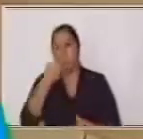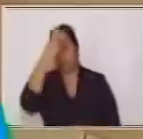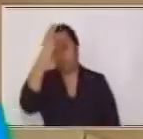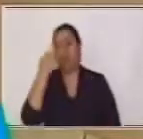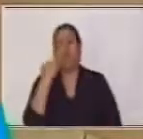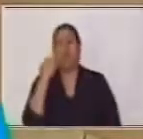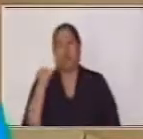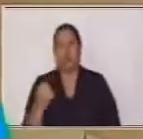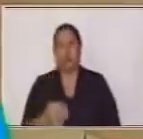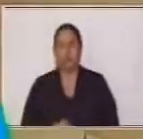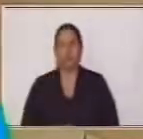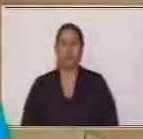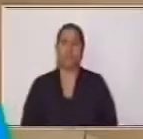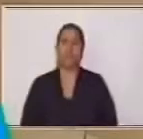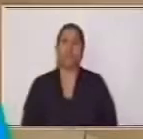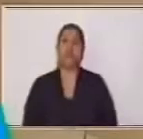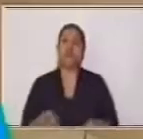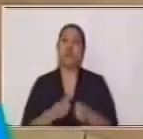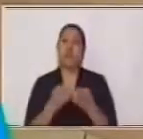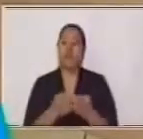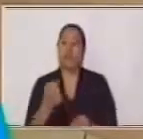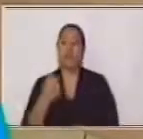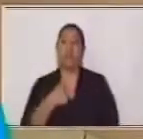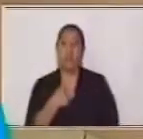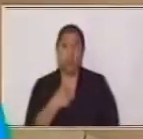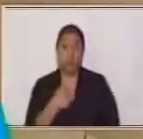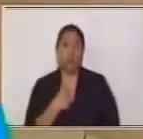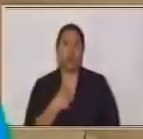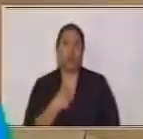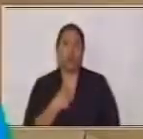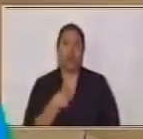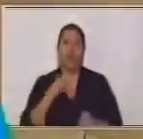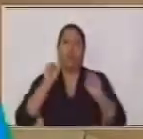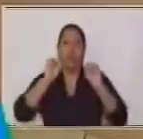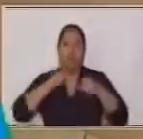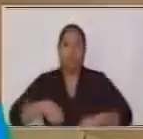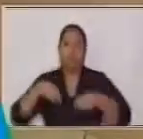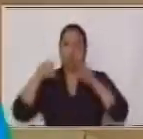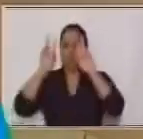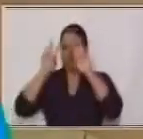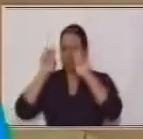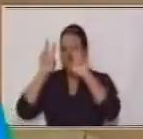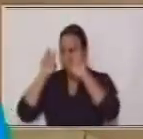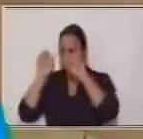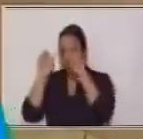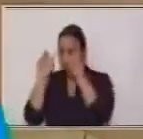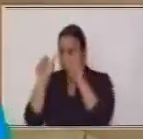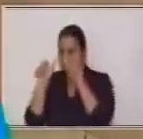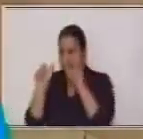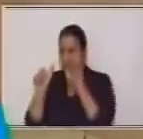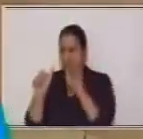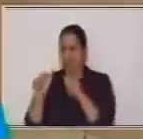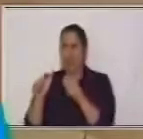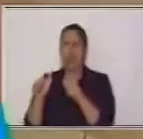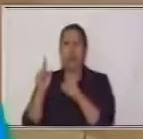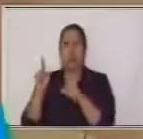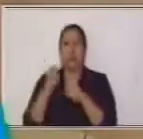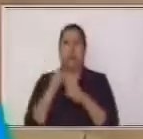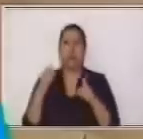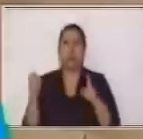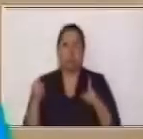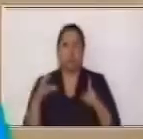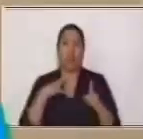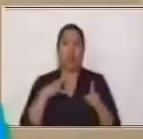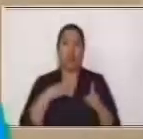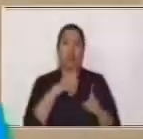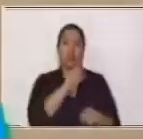cuando tú al momento de analizar la oración, aunque tenga un signo de puntuación, ya sea una coma, un punto,